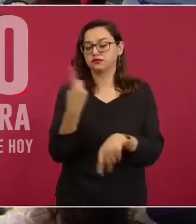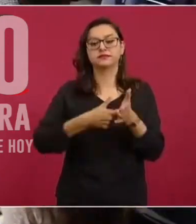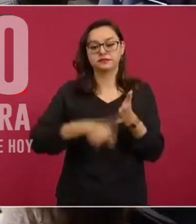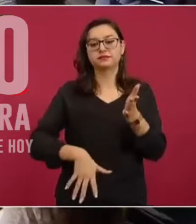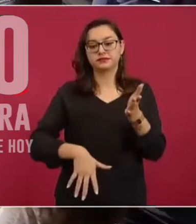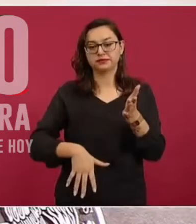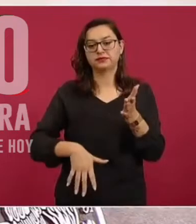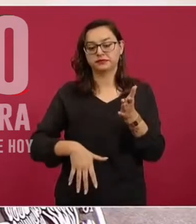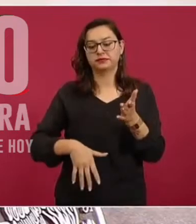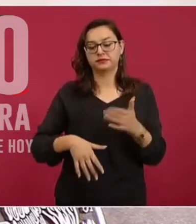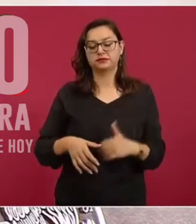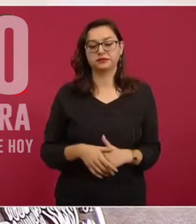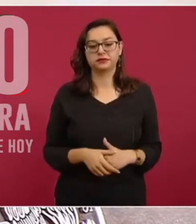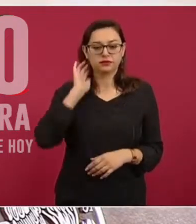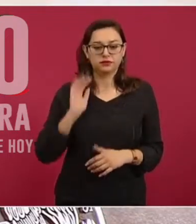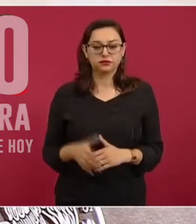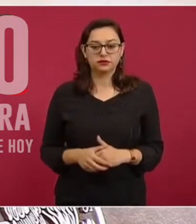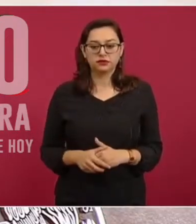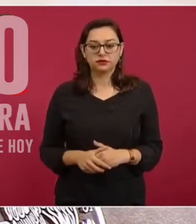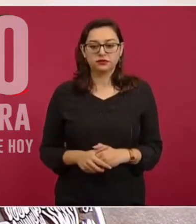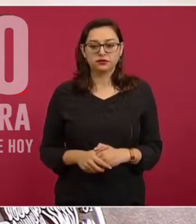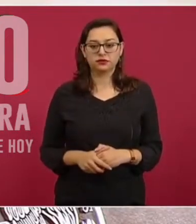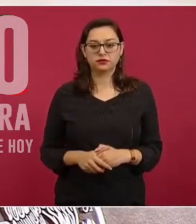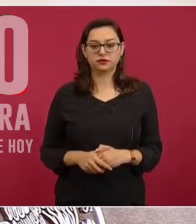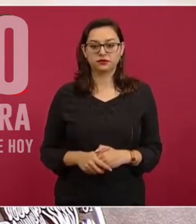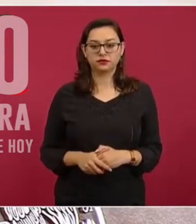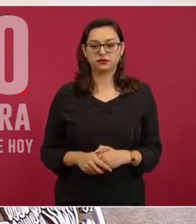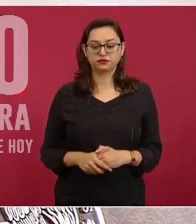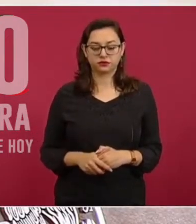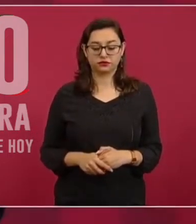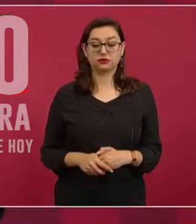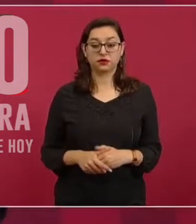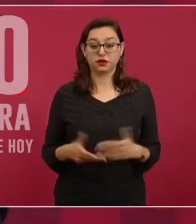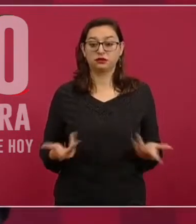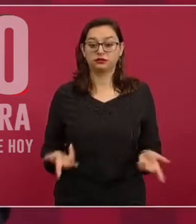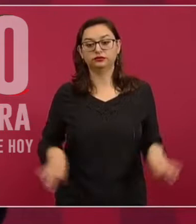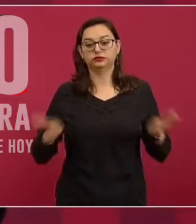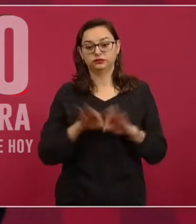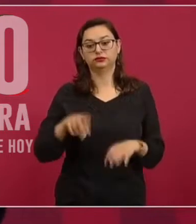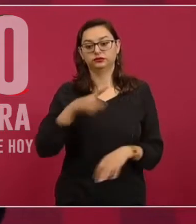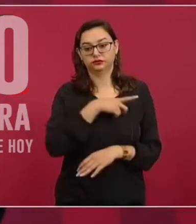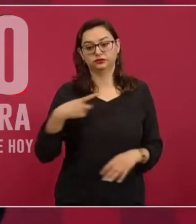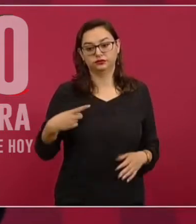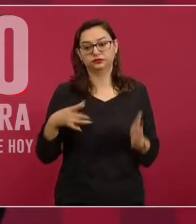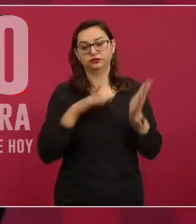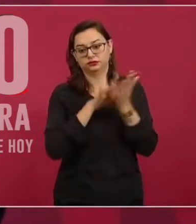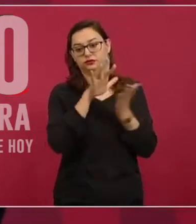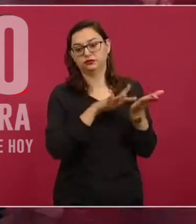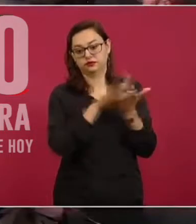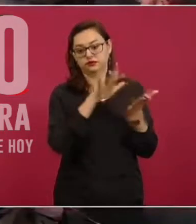gasolina en México que en Estados Unidos. Es un acto de solidaridad también a ellos.